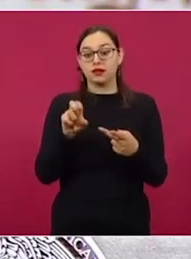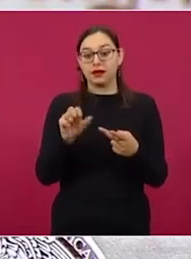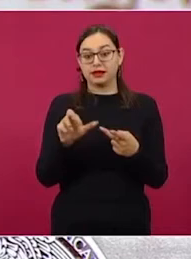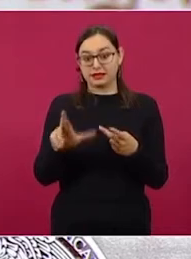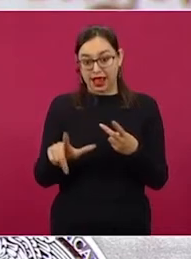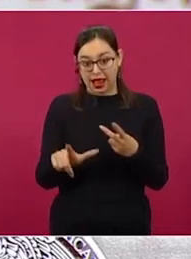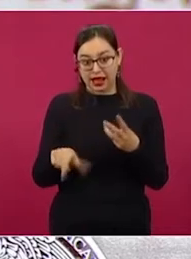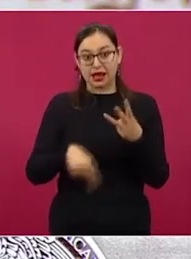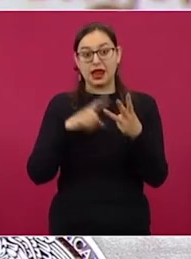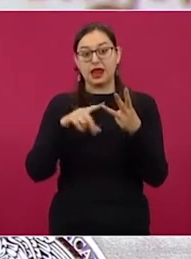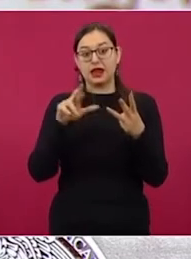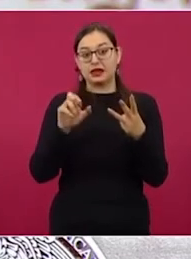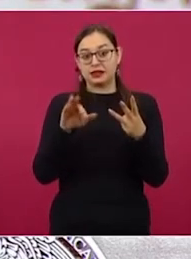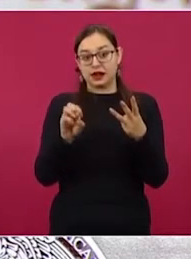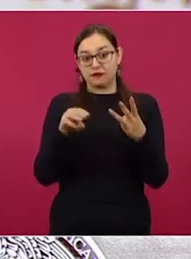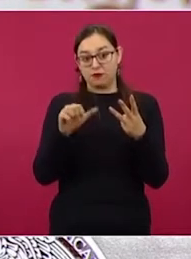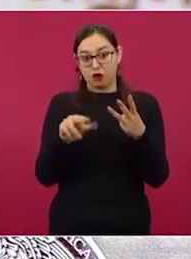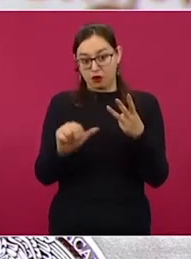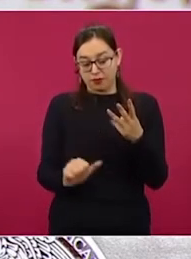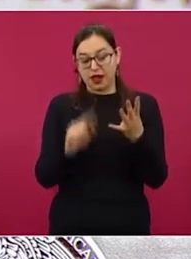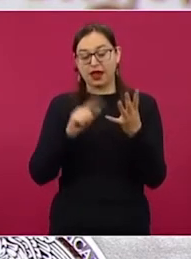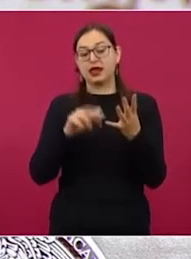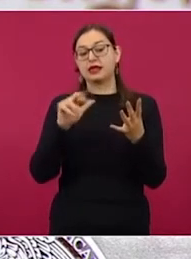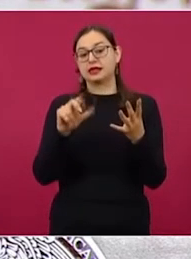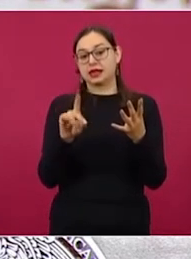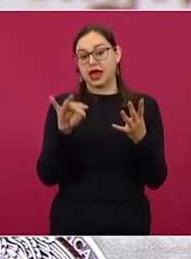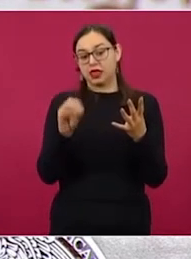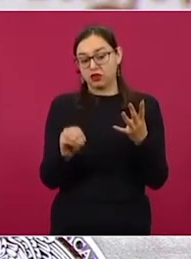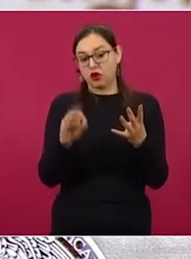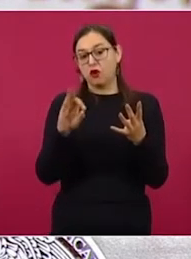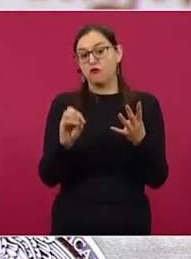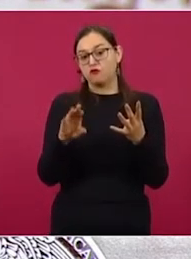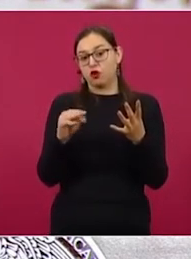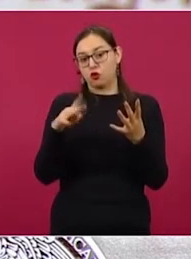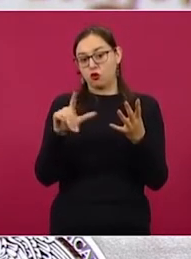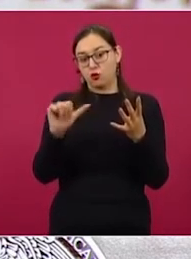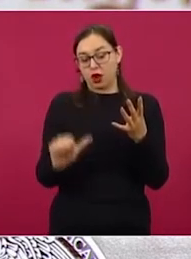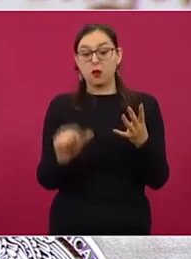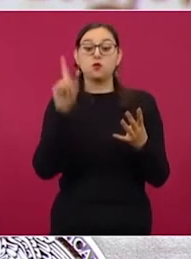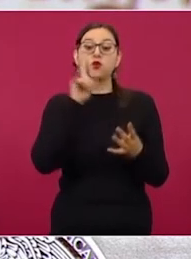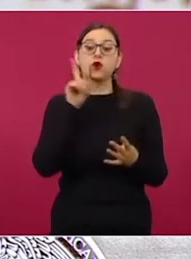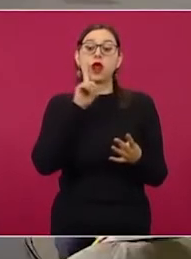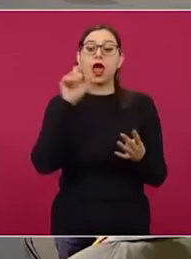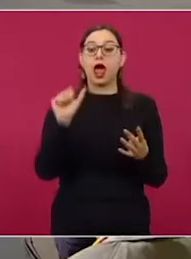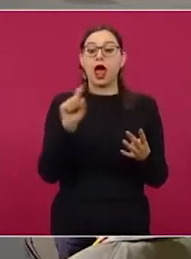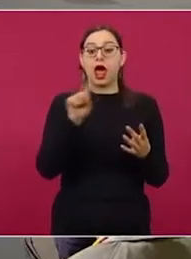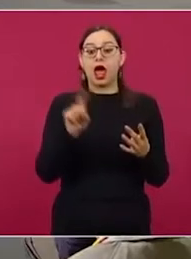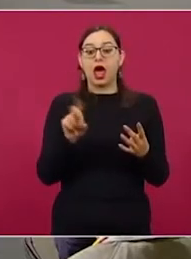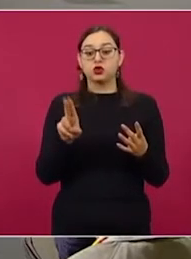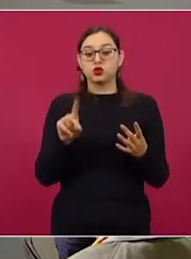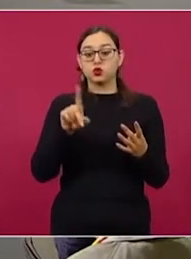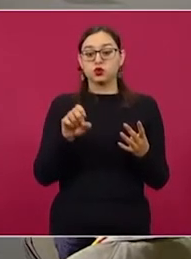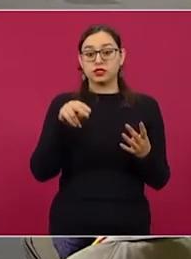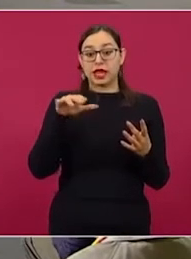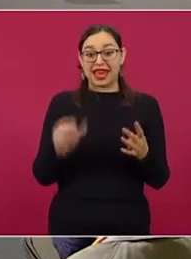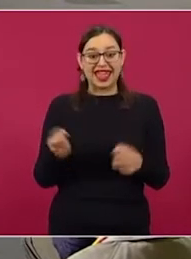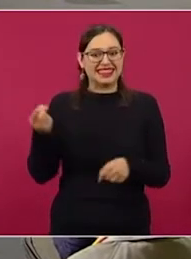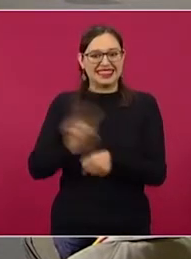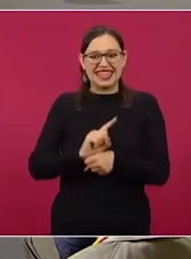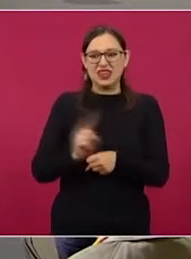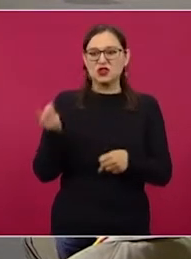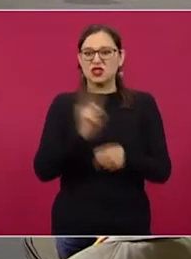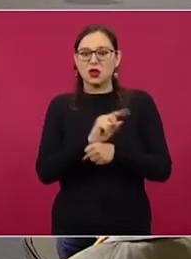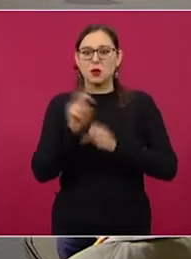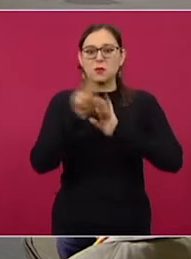Reforma, Radiofórmula, donde a Susana Oresti sacaba diario el video y